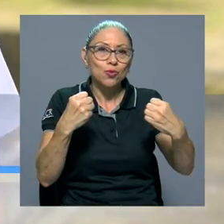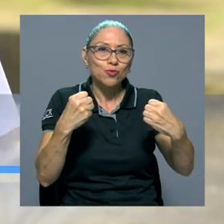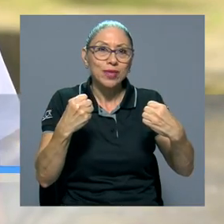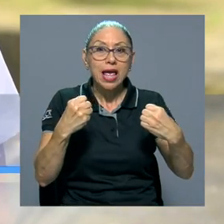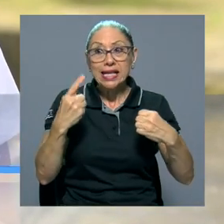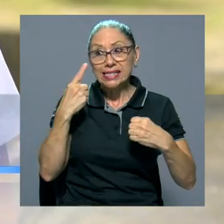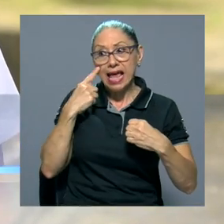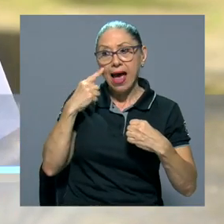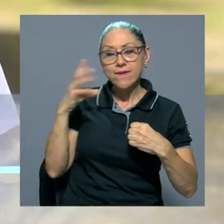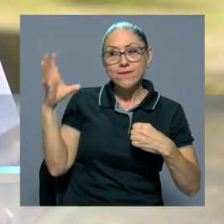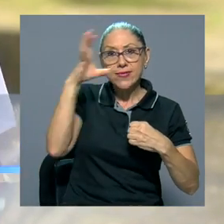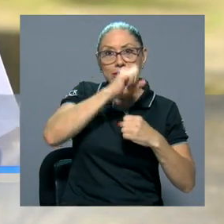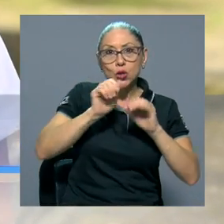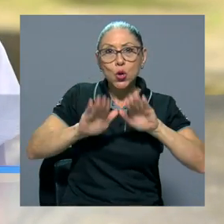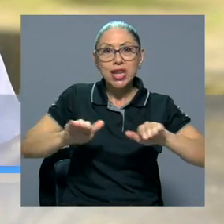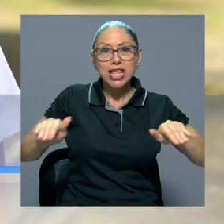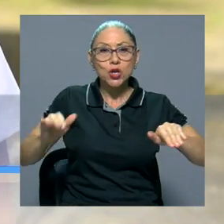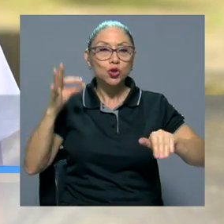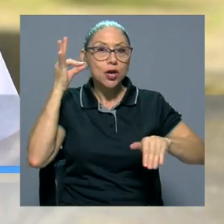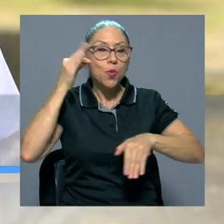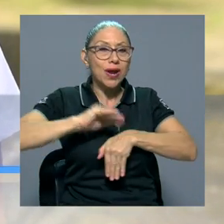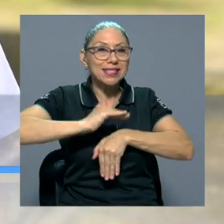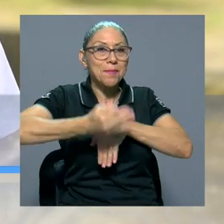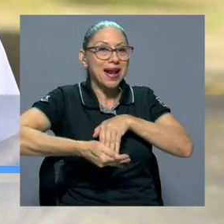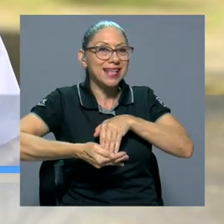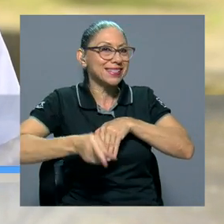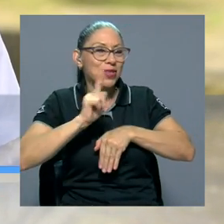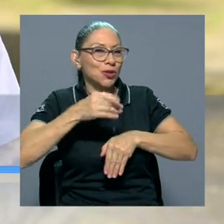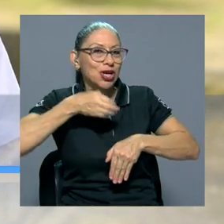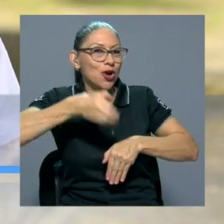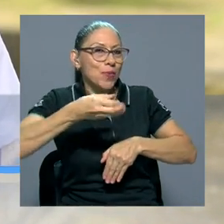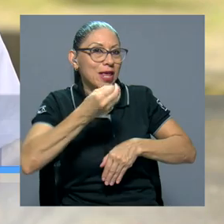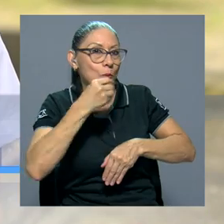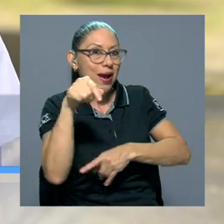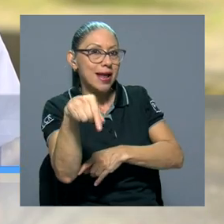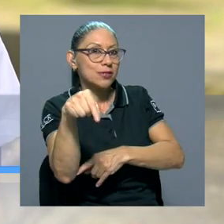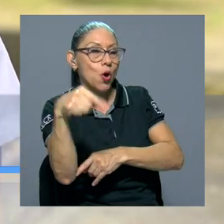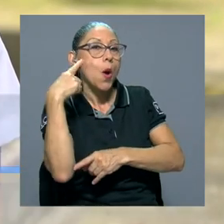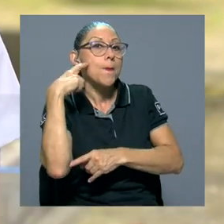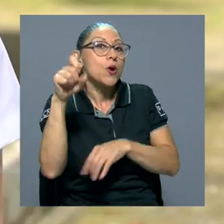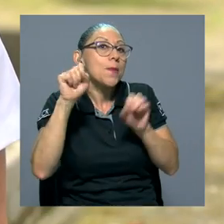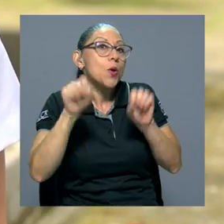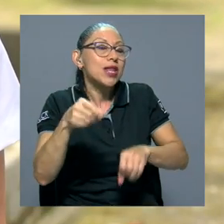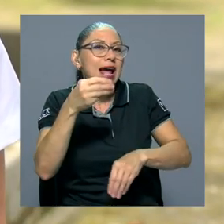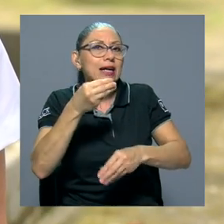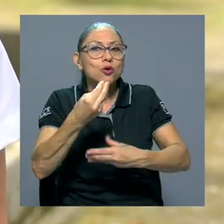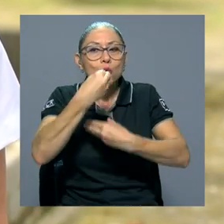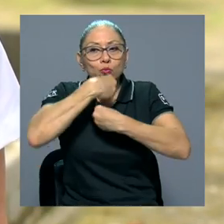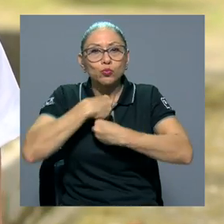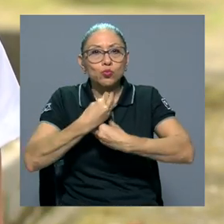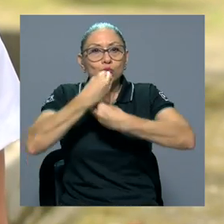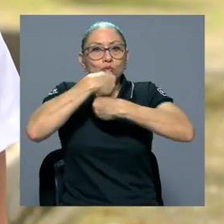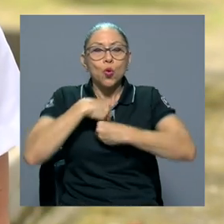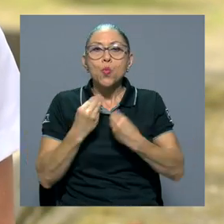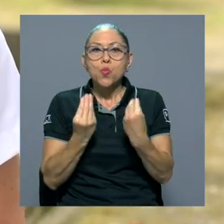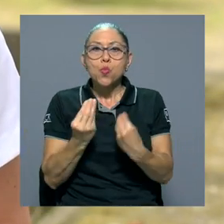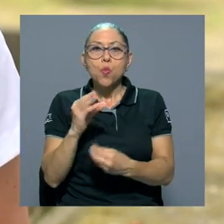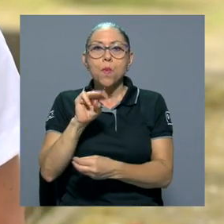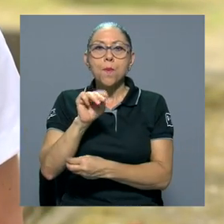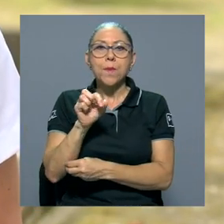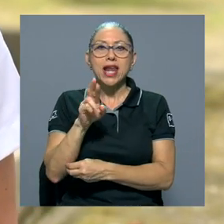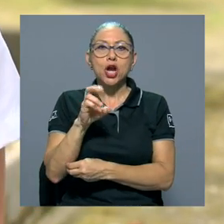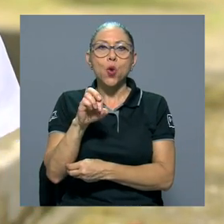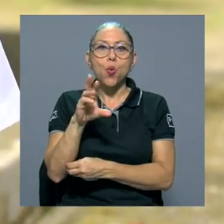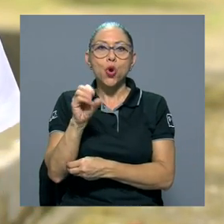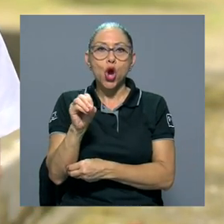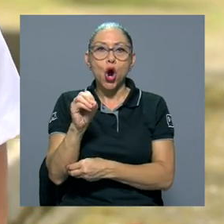sobre todo, por ejemplo, en niños y mujeres embarazadas que no se recomienda porque podrían eventualmente estar consumiendo grandes cantidades de